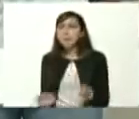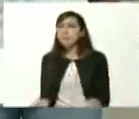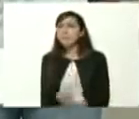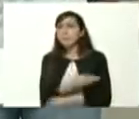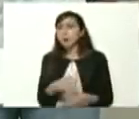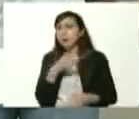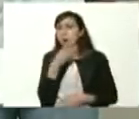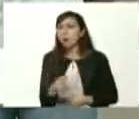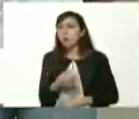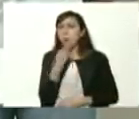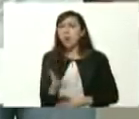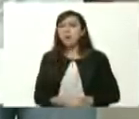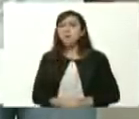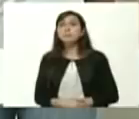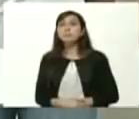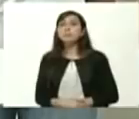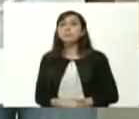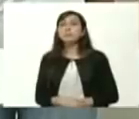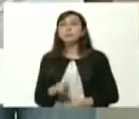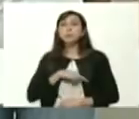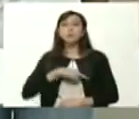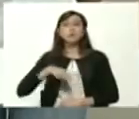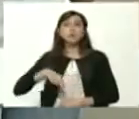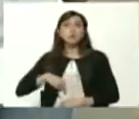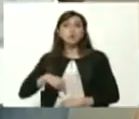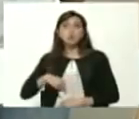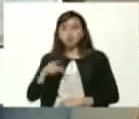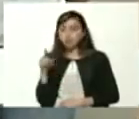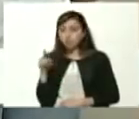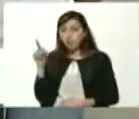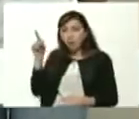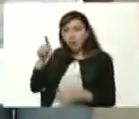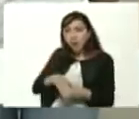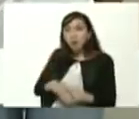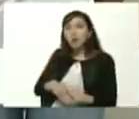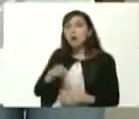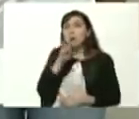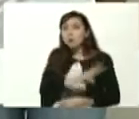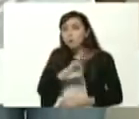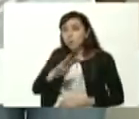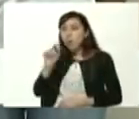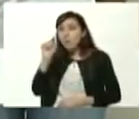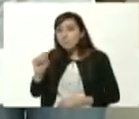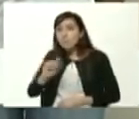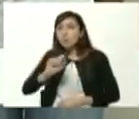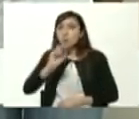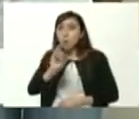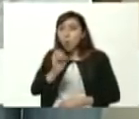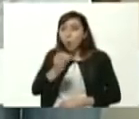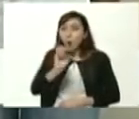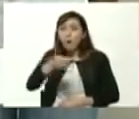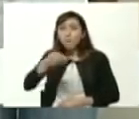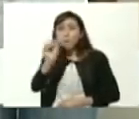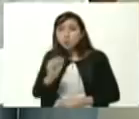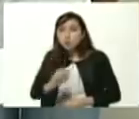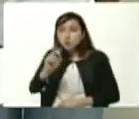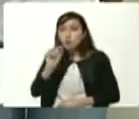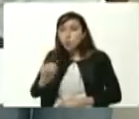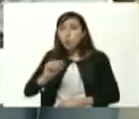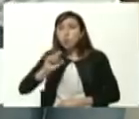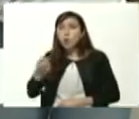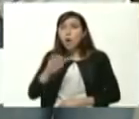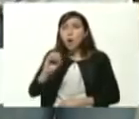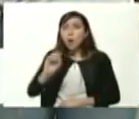buenísima nosotros ustedes ingresan a www.osu.gov.be